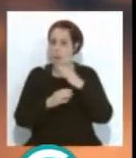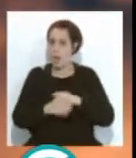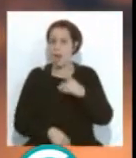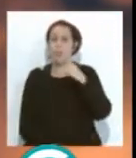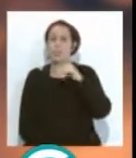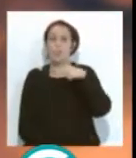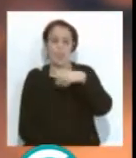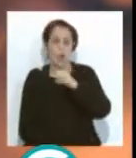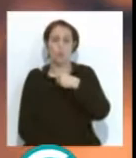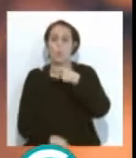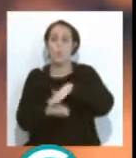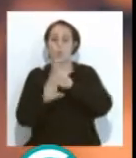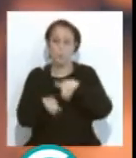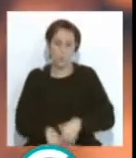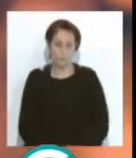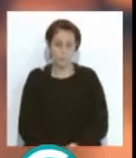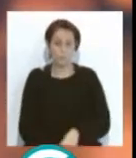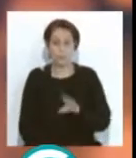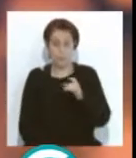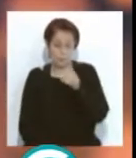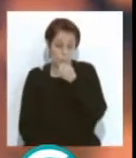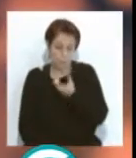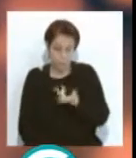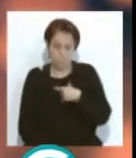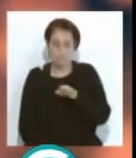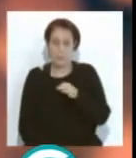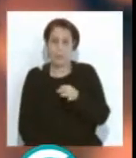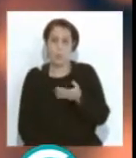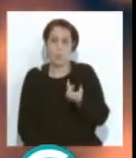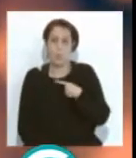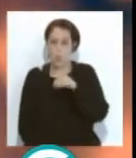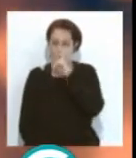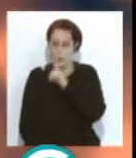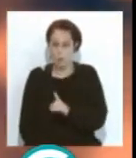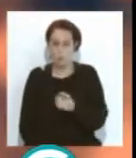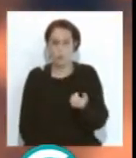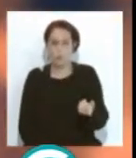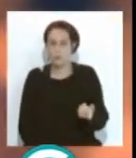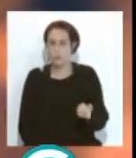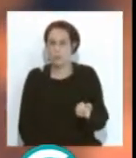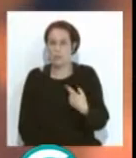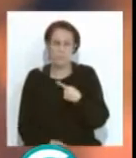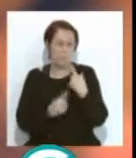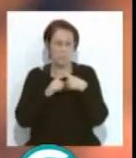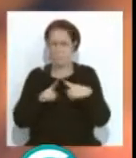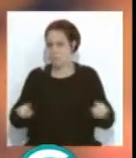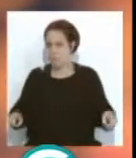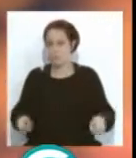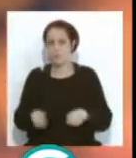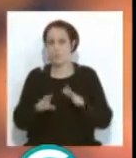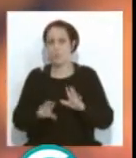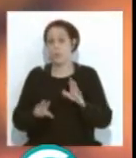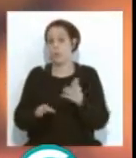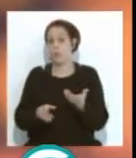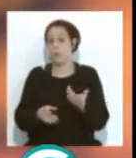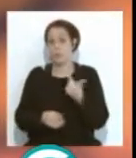contigo terminamos. Sí, bueno, la verdad es que es un año que va a ser muy diferente, pero vamos, como